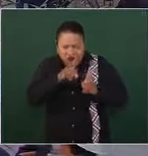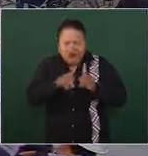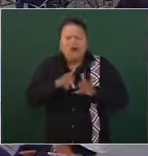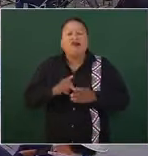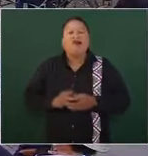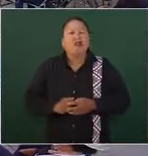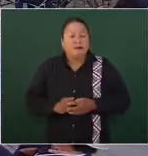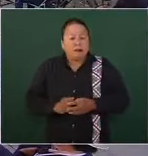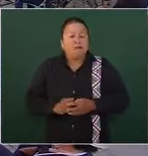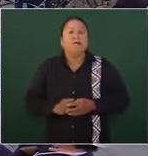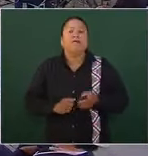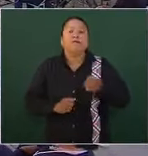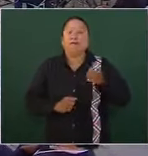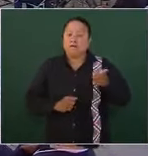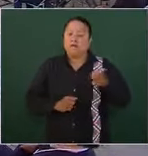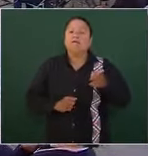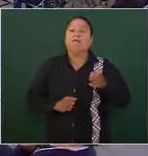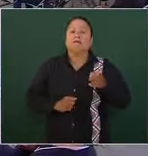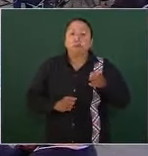está también